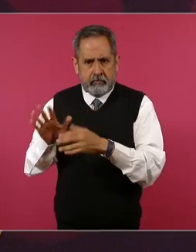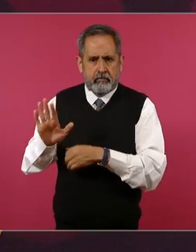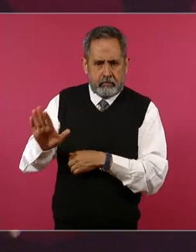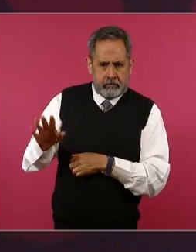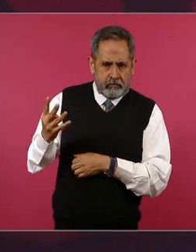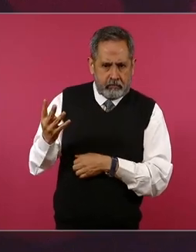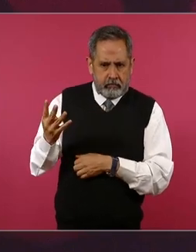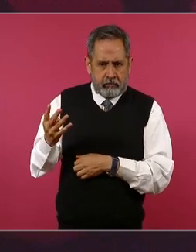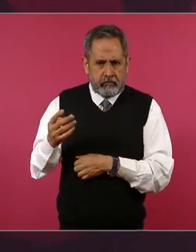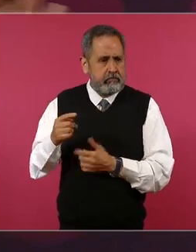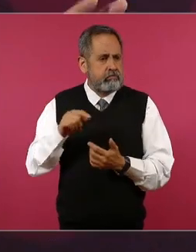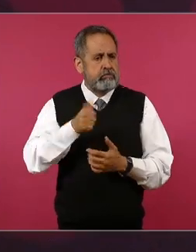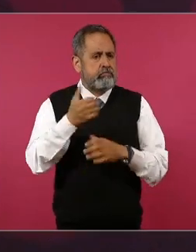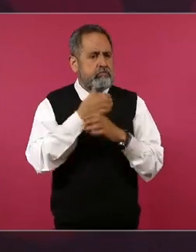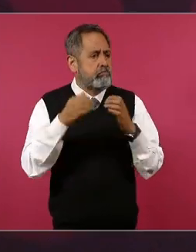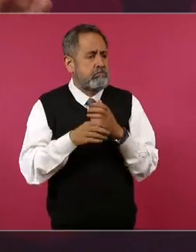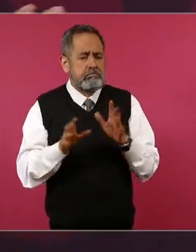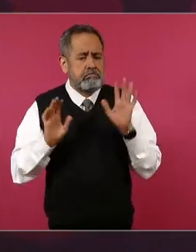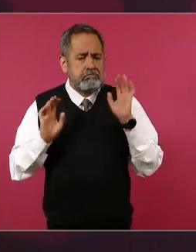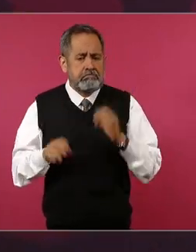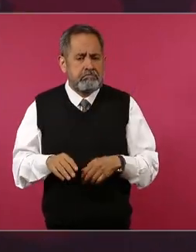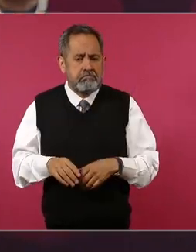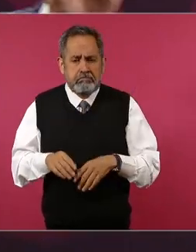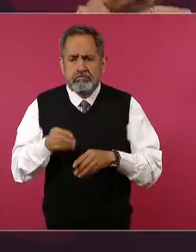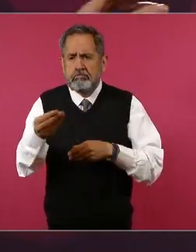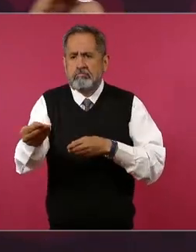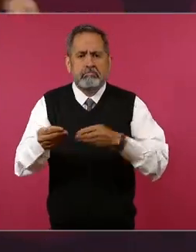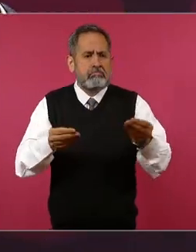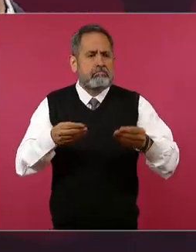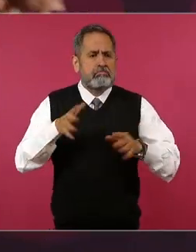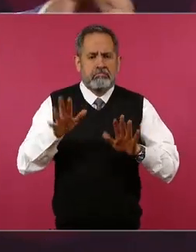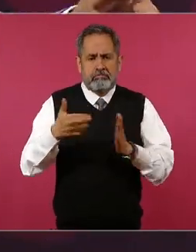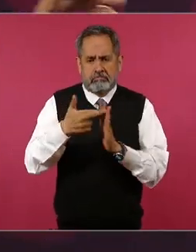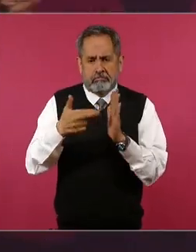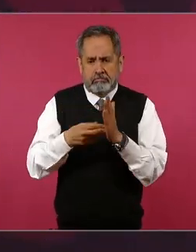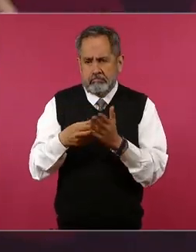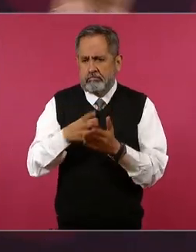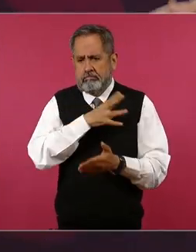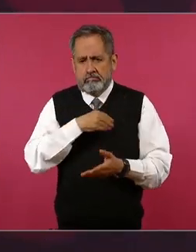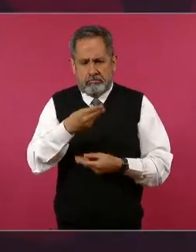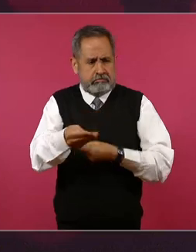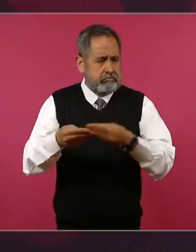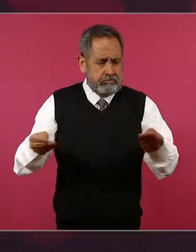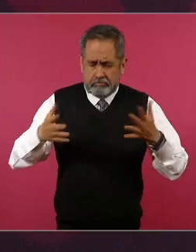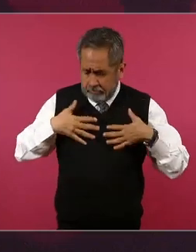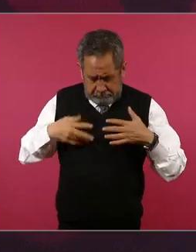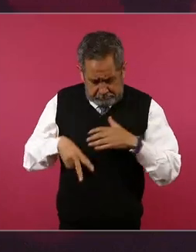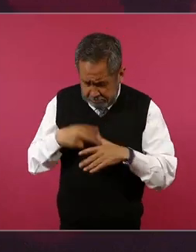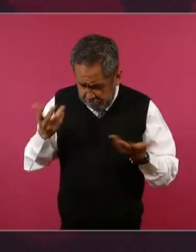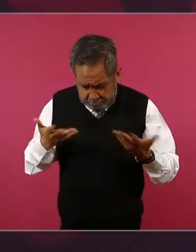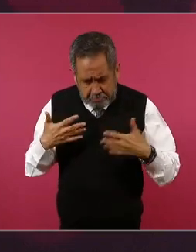todo lo demás ya está entregado a mis hijos yo no tengo nada